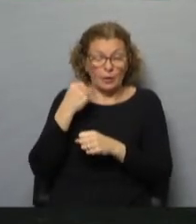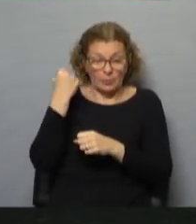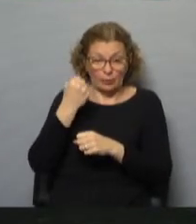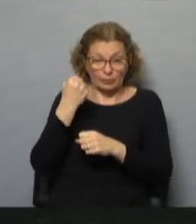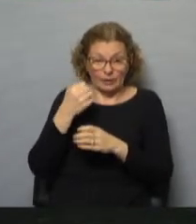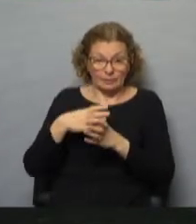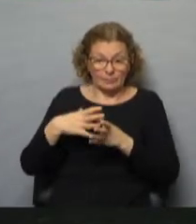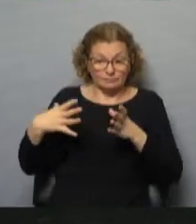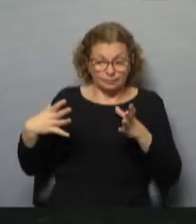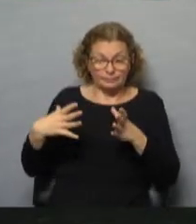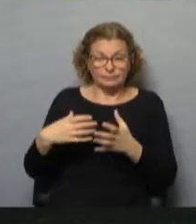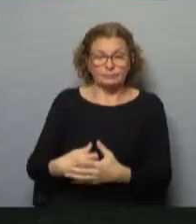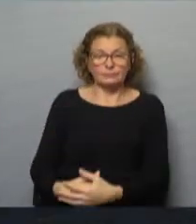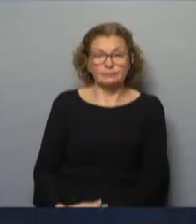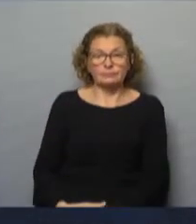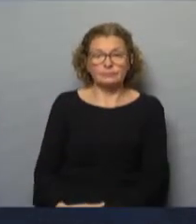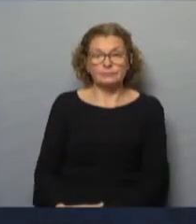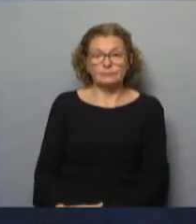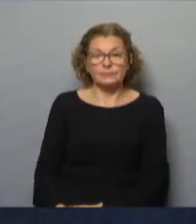de contenedores para la ciudad.